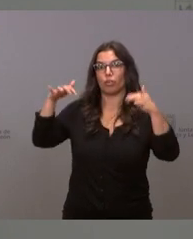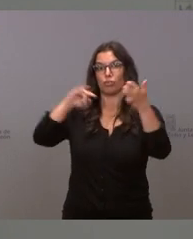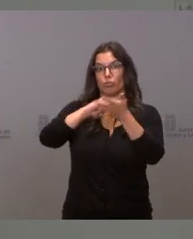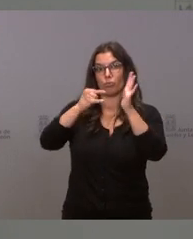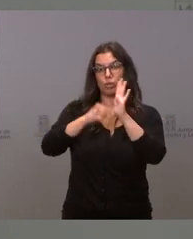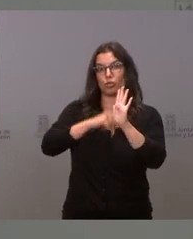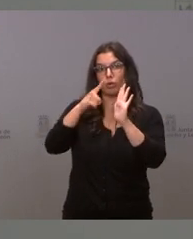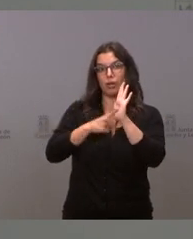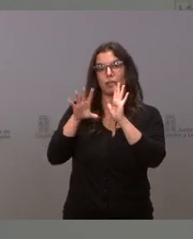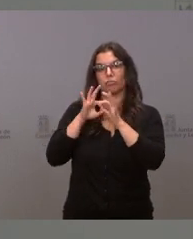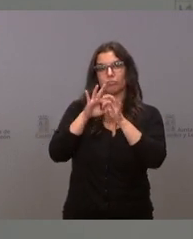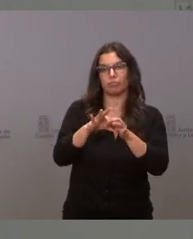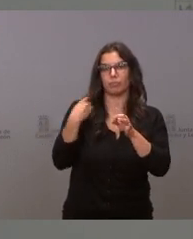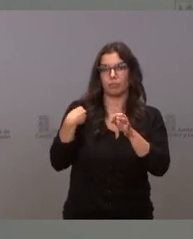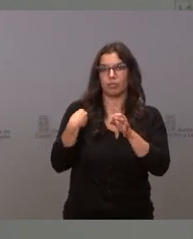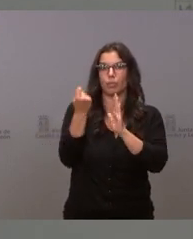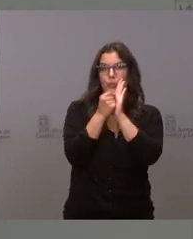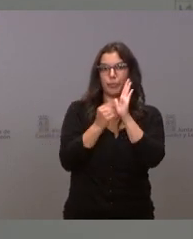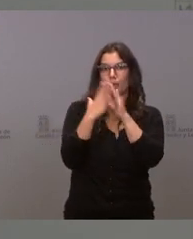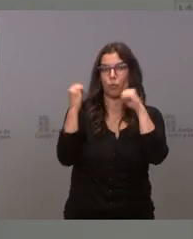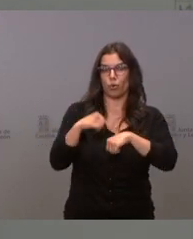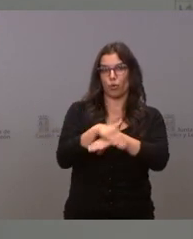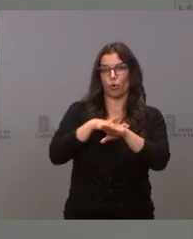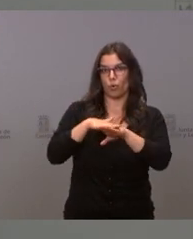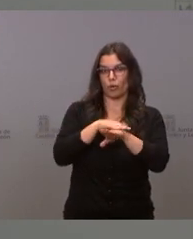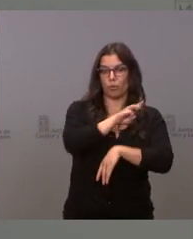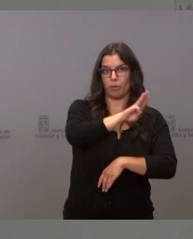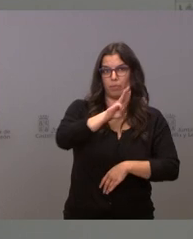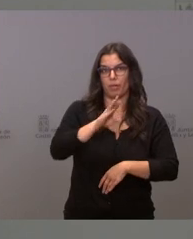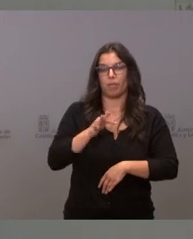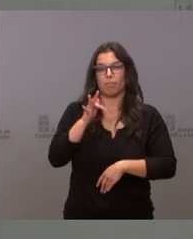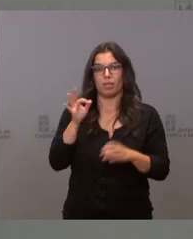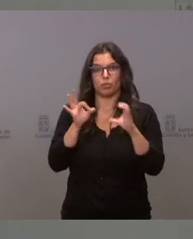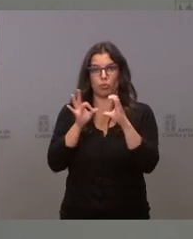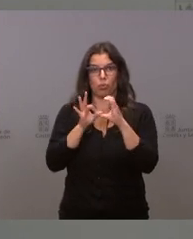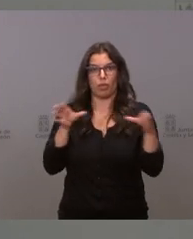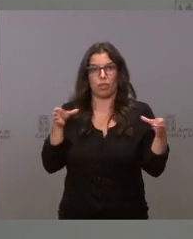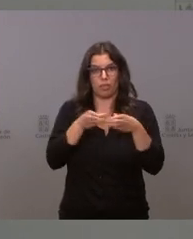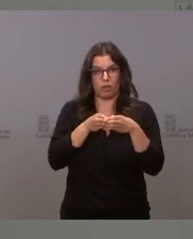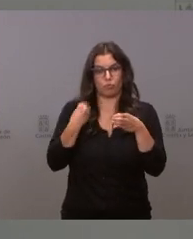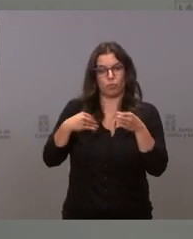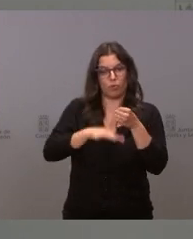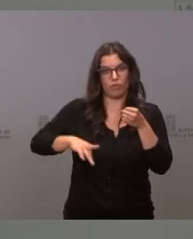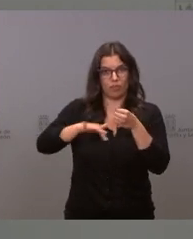que forma parte del acuerdo de gobierno del Partido Popular y Ciudadanos que sustenta